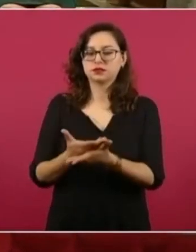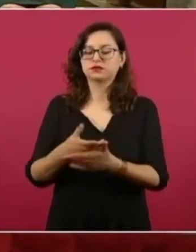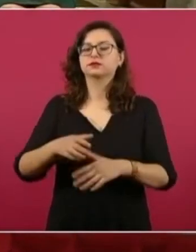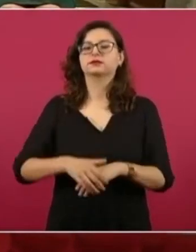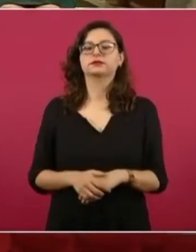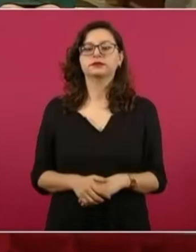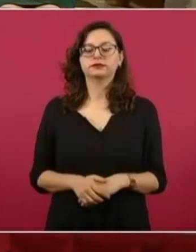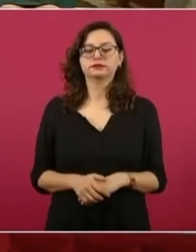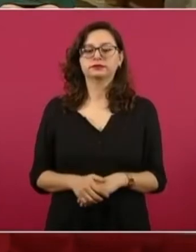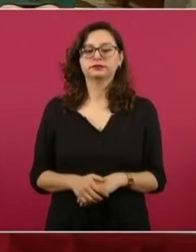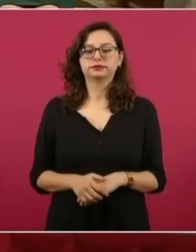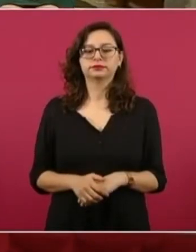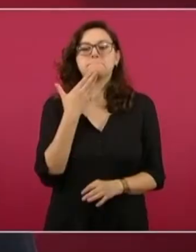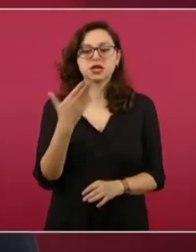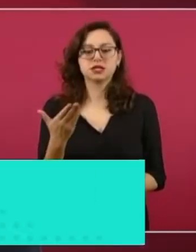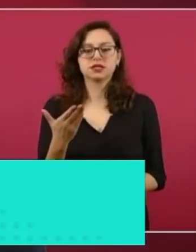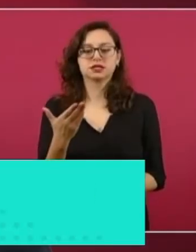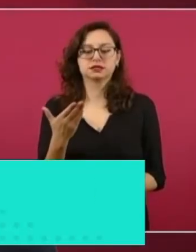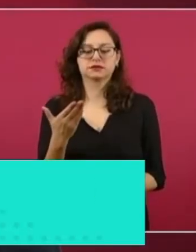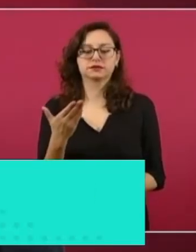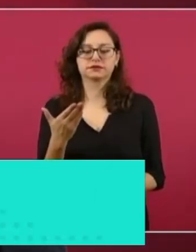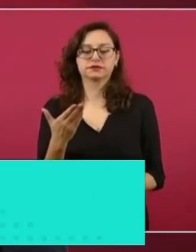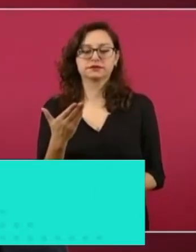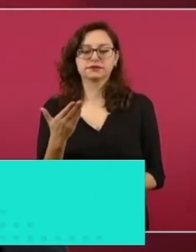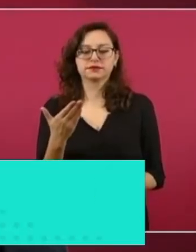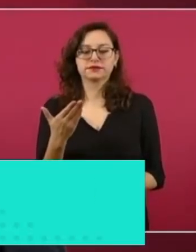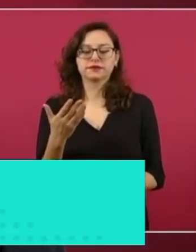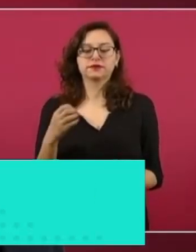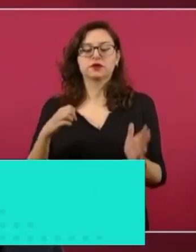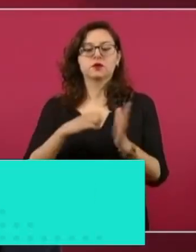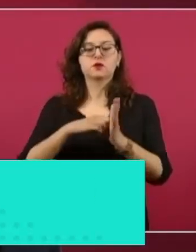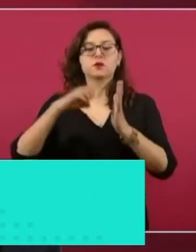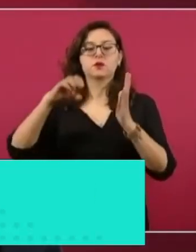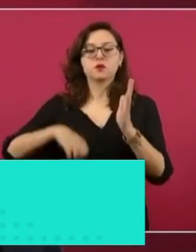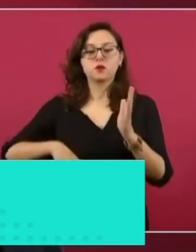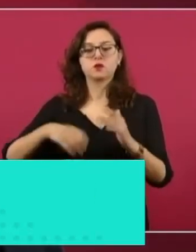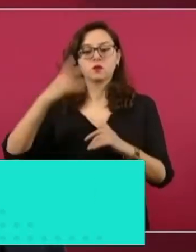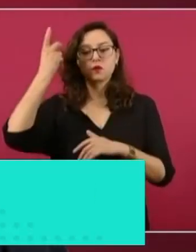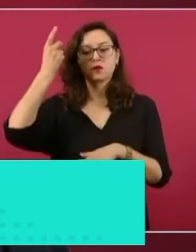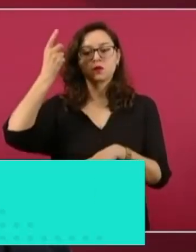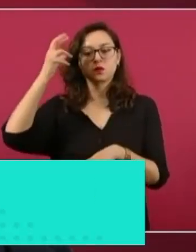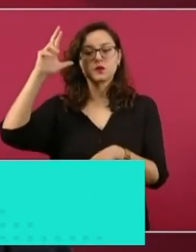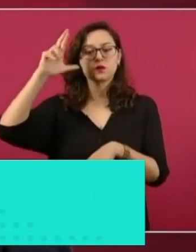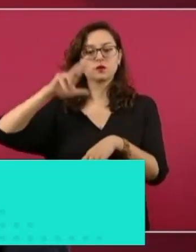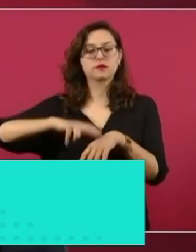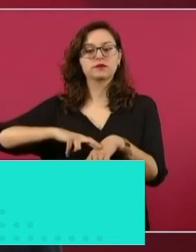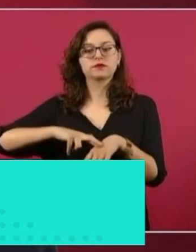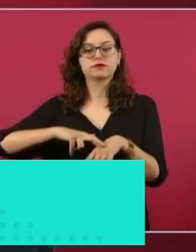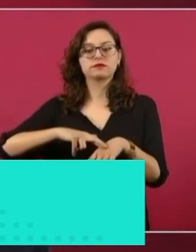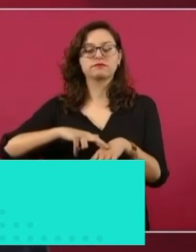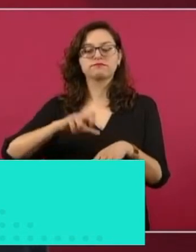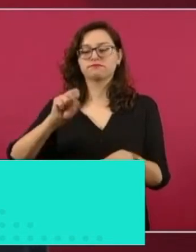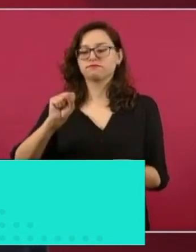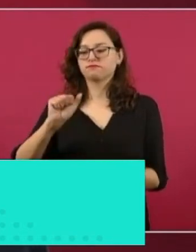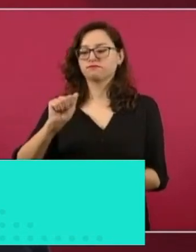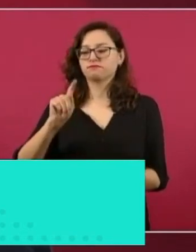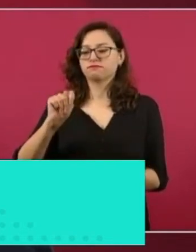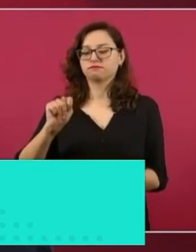Auditoría Fiscal Federal. Como la directora del SAT,